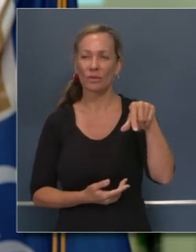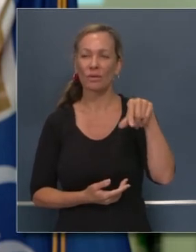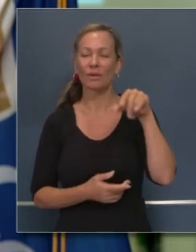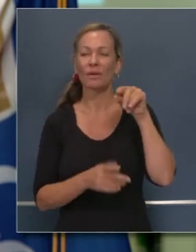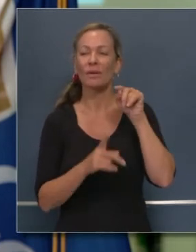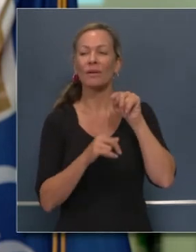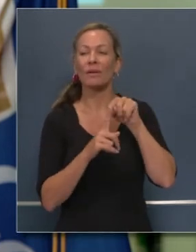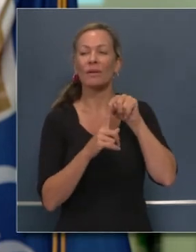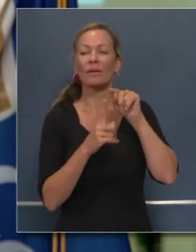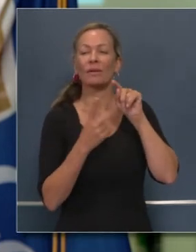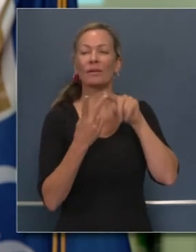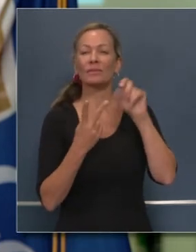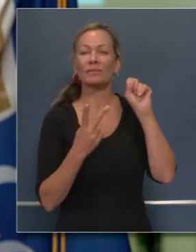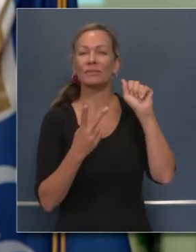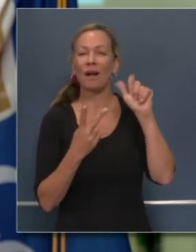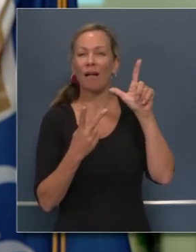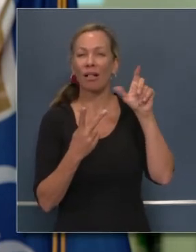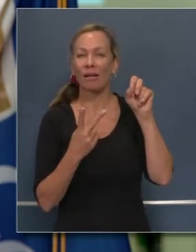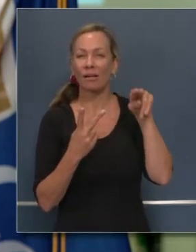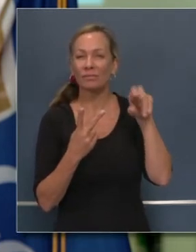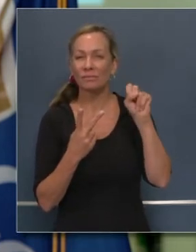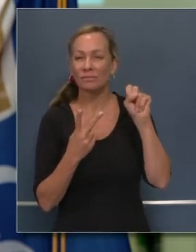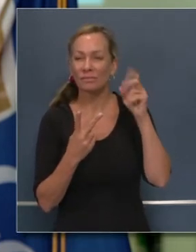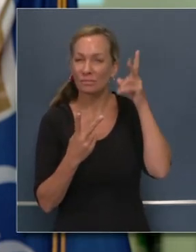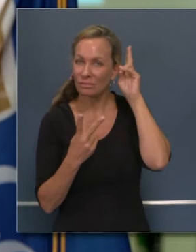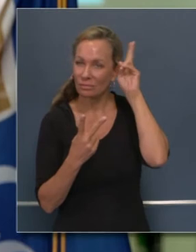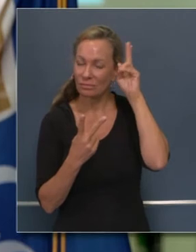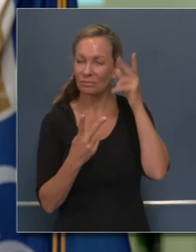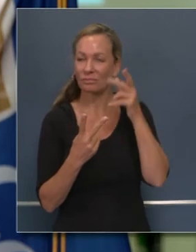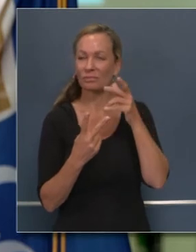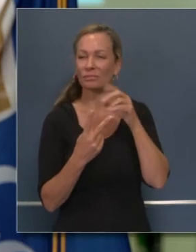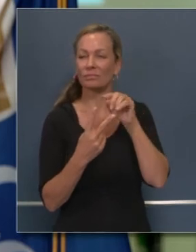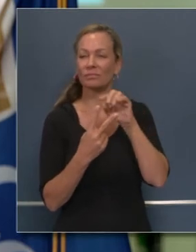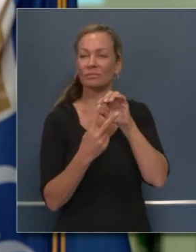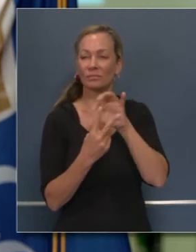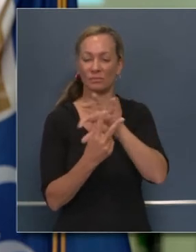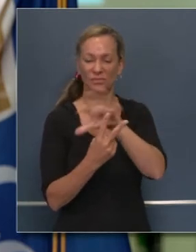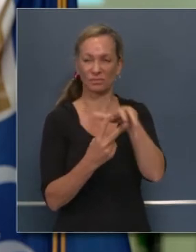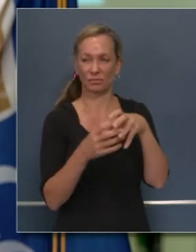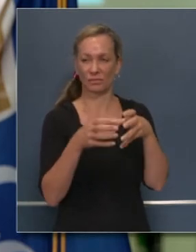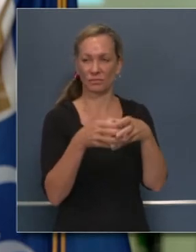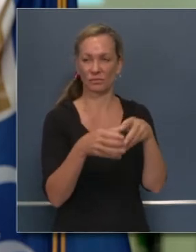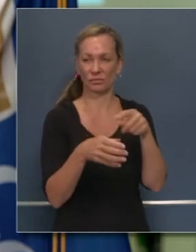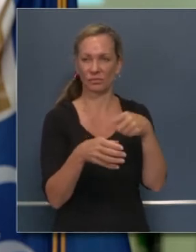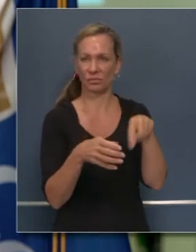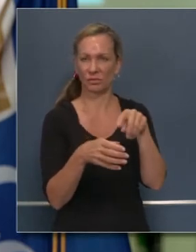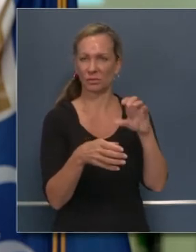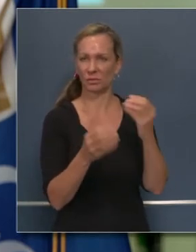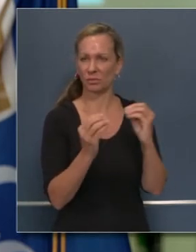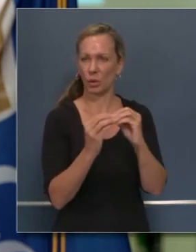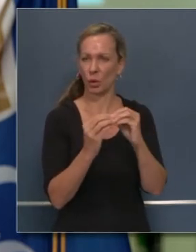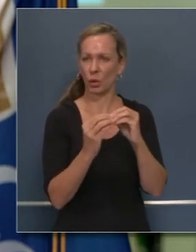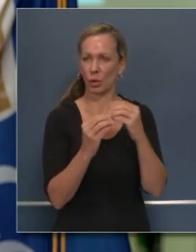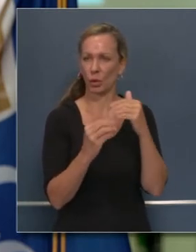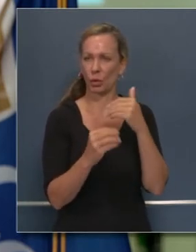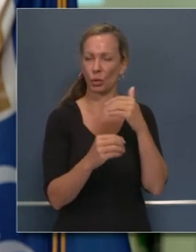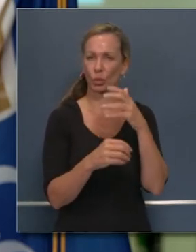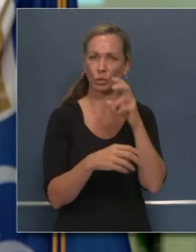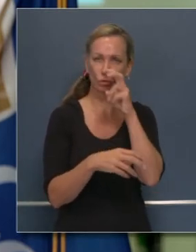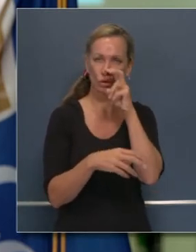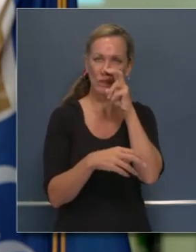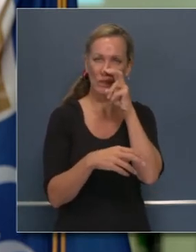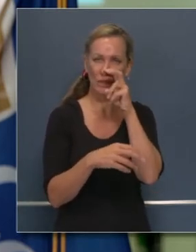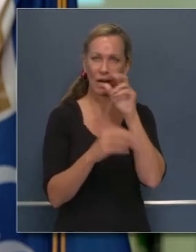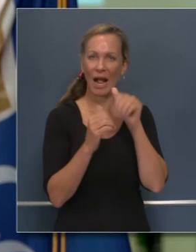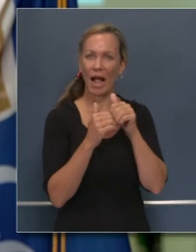industria de la belleza, de los esteticistas, etc. Vemos que hay criterios y